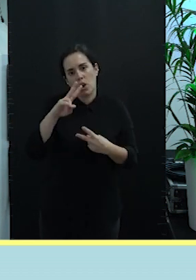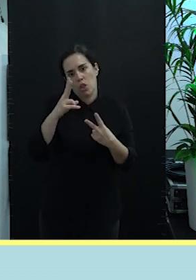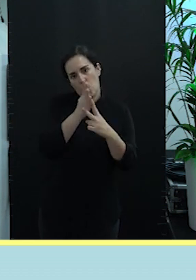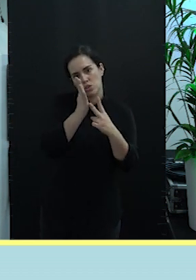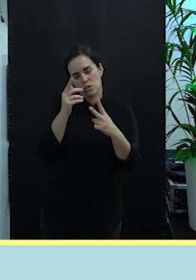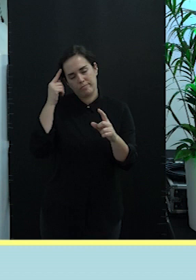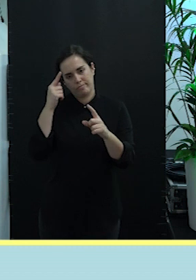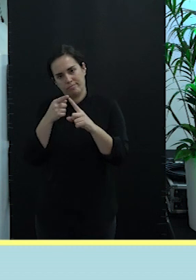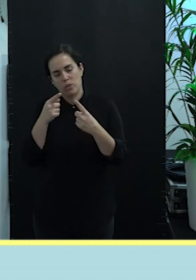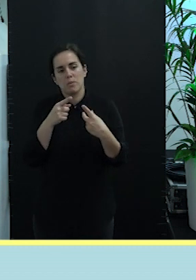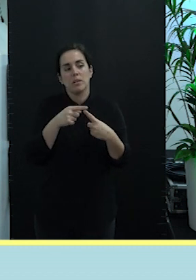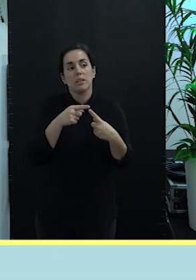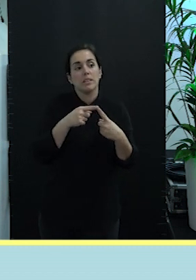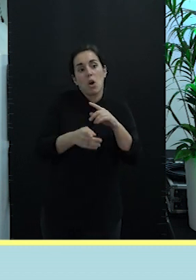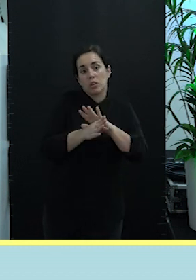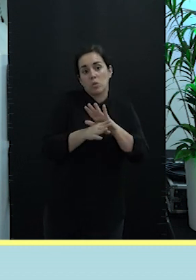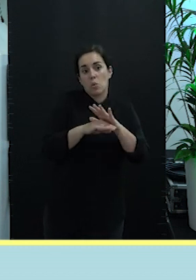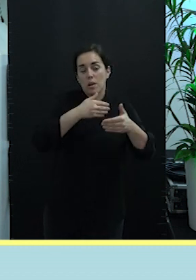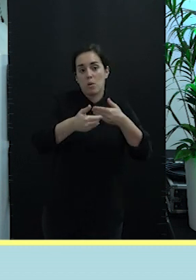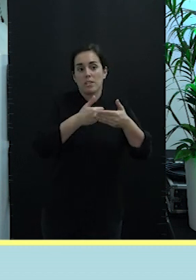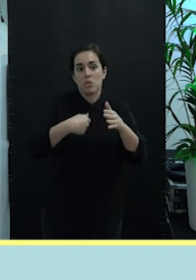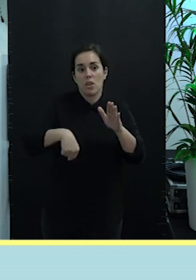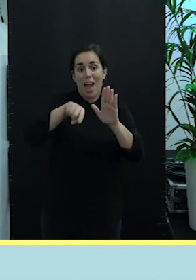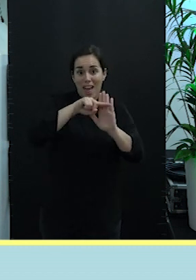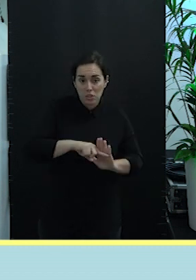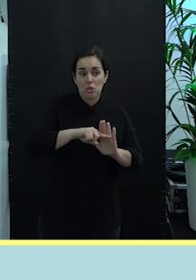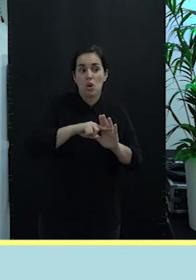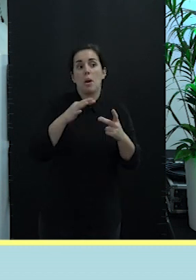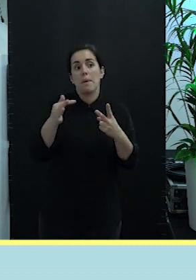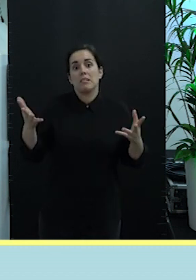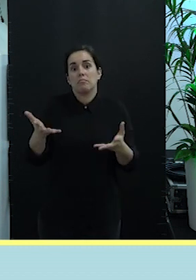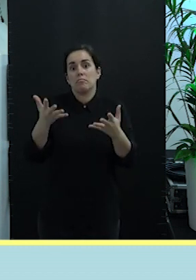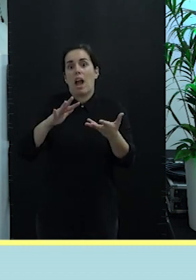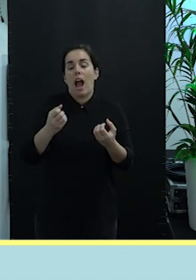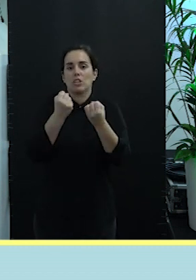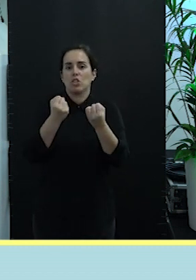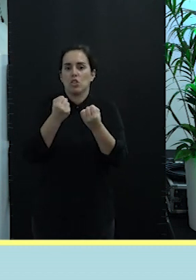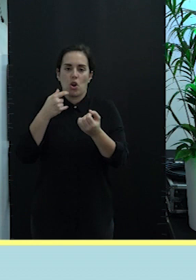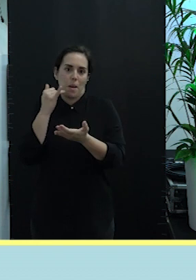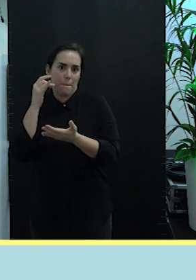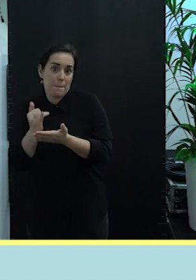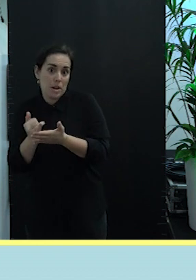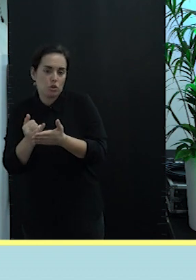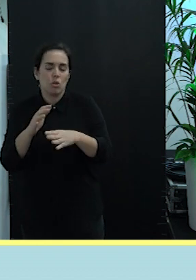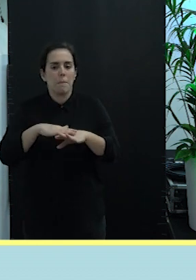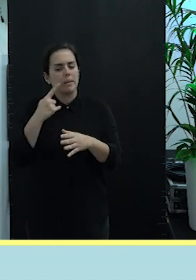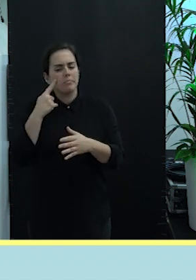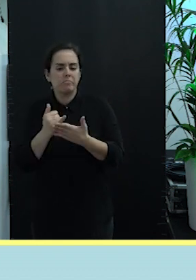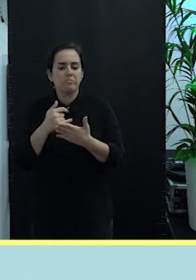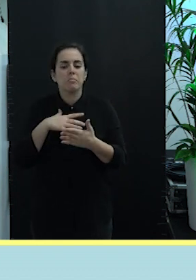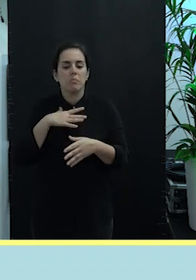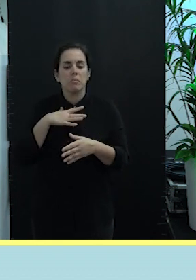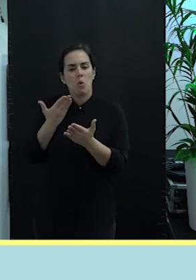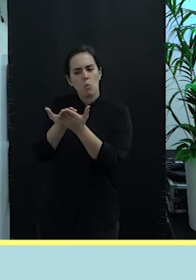continuar el proceso de adhesión y poner en marcha las acciones pilotos que sirvan para testar la viabilidad de las